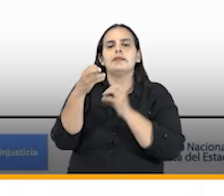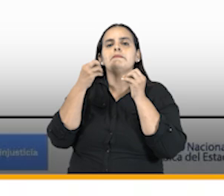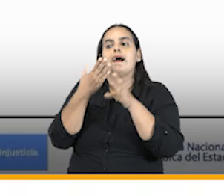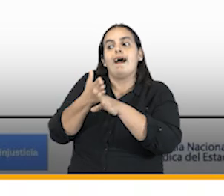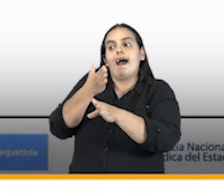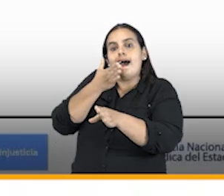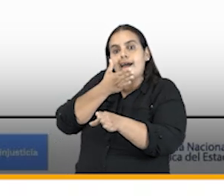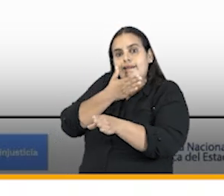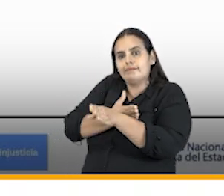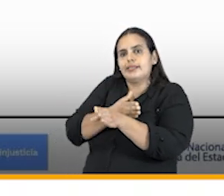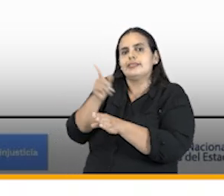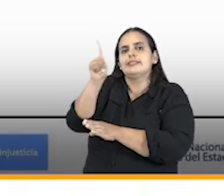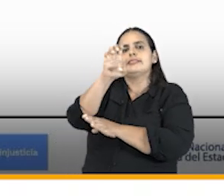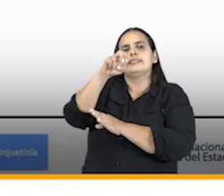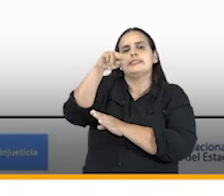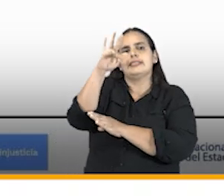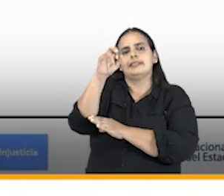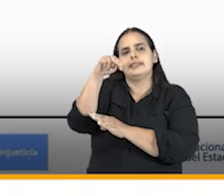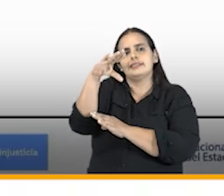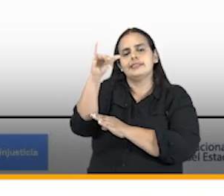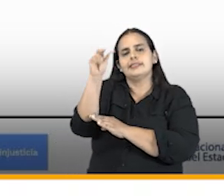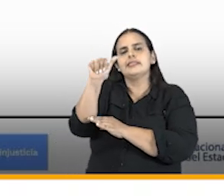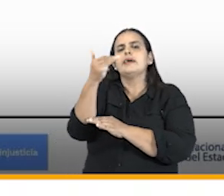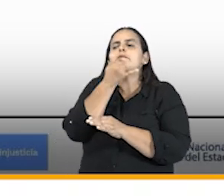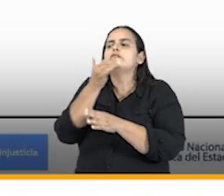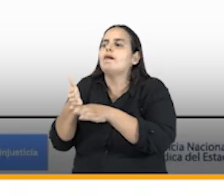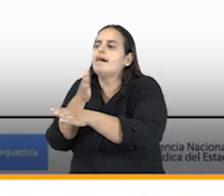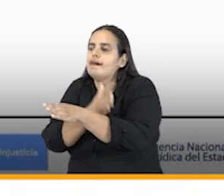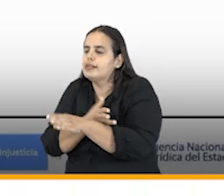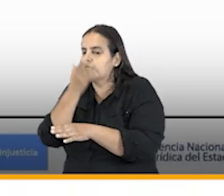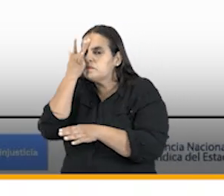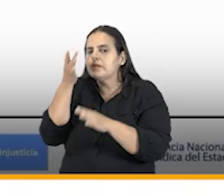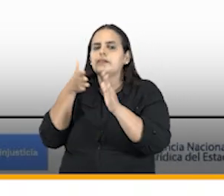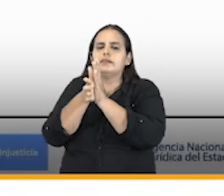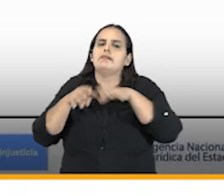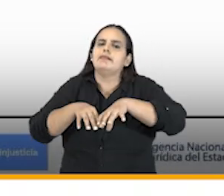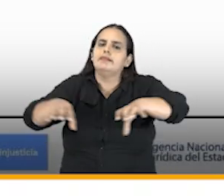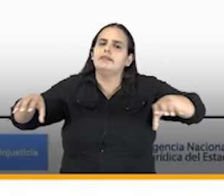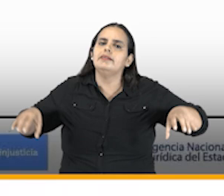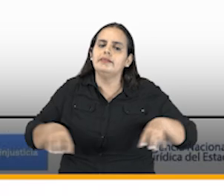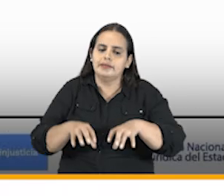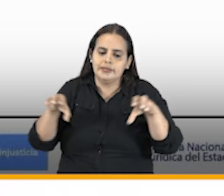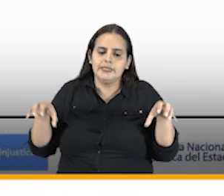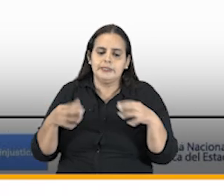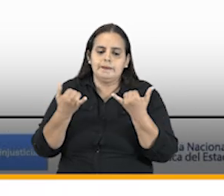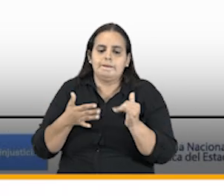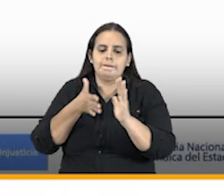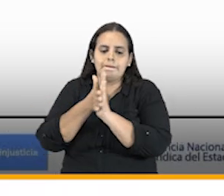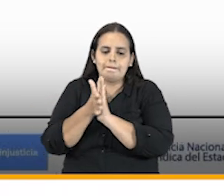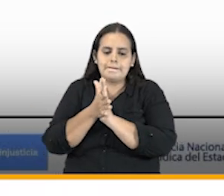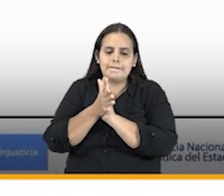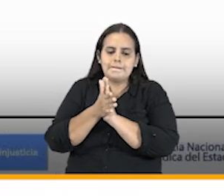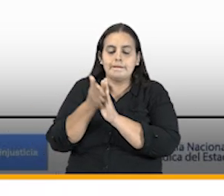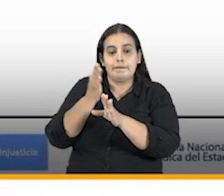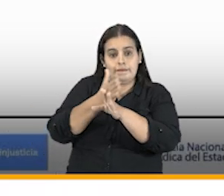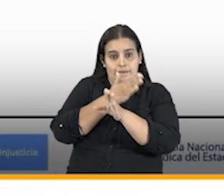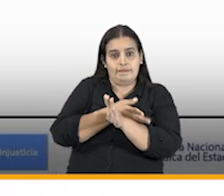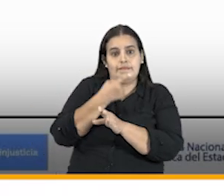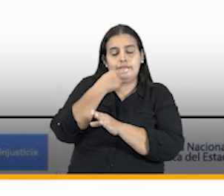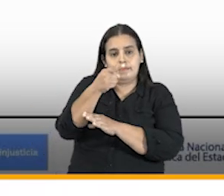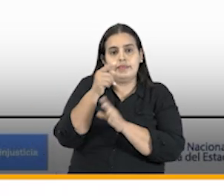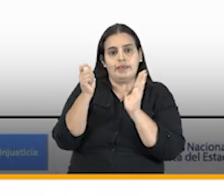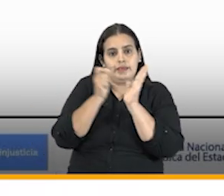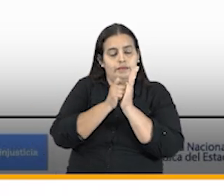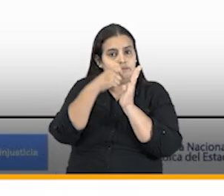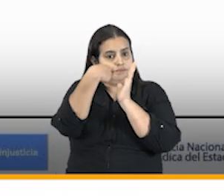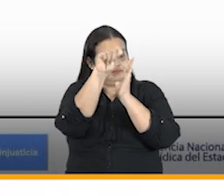sentencias anticipadas y particularmente por caducidad en las acciones como les mencioné dentro de